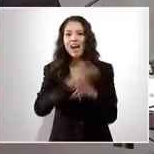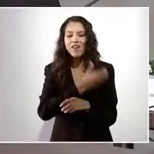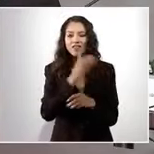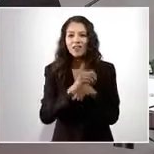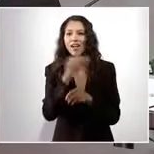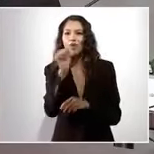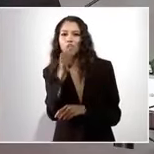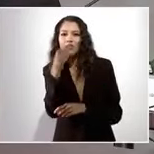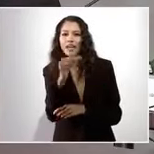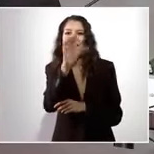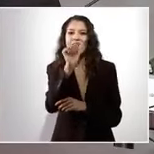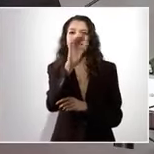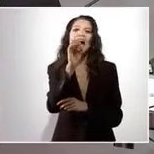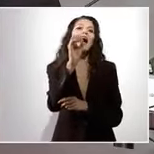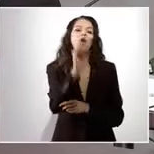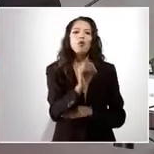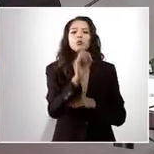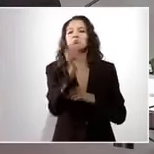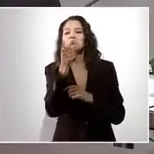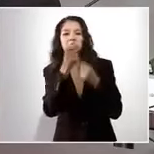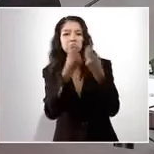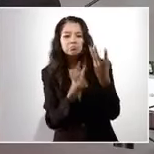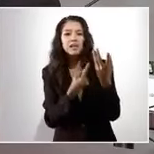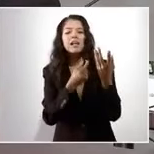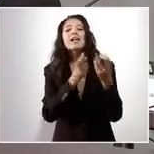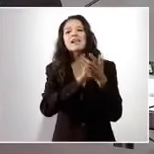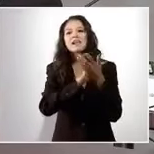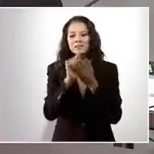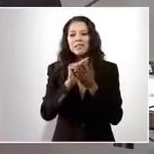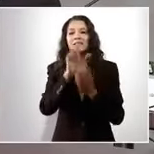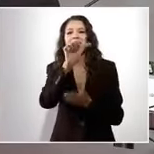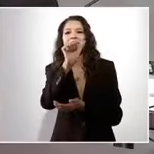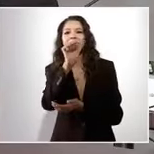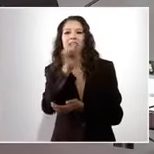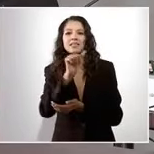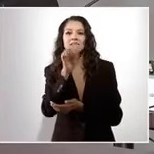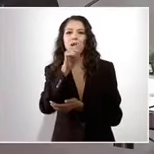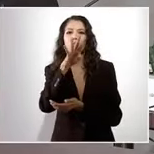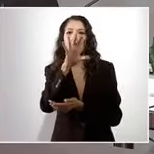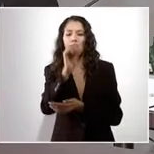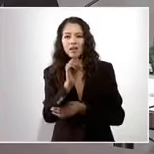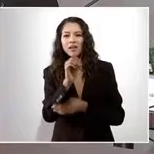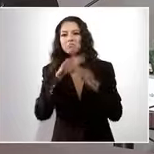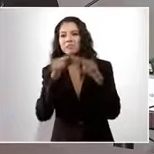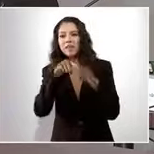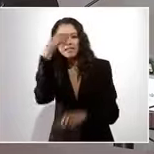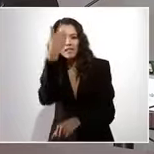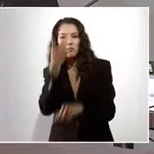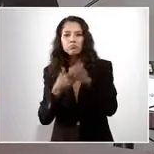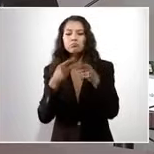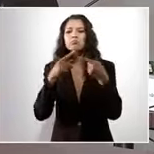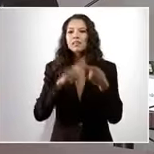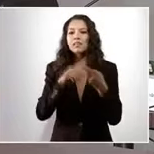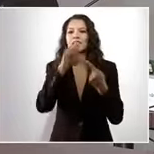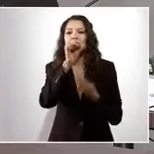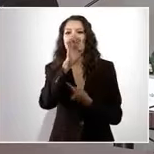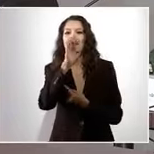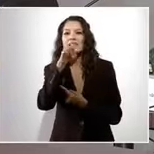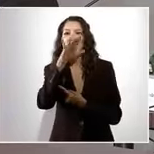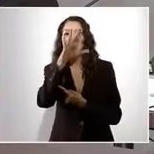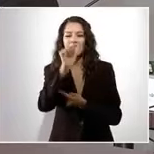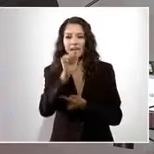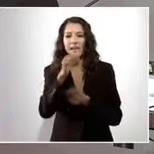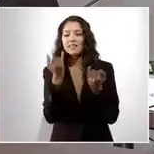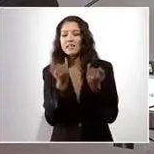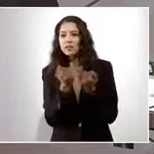y aspectos de índole sanitario en la zarzamora, fundamentalmente bajo la responsabilidad del Senacica y